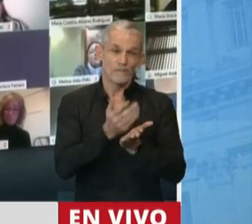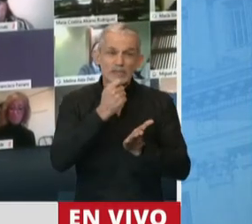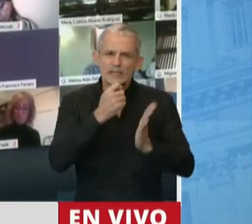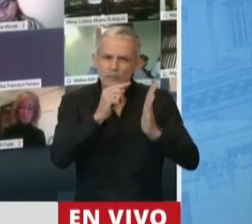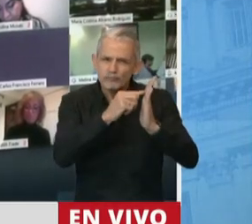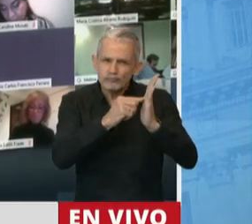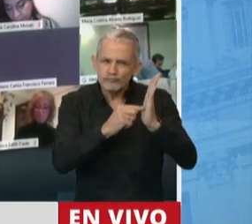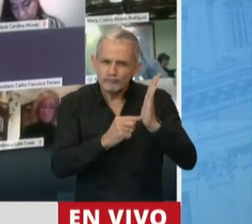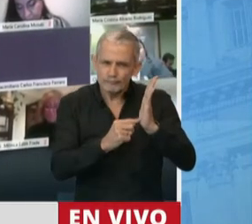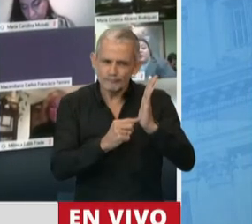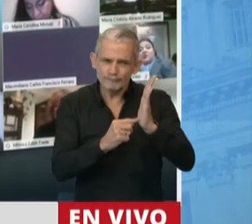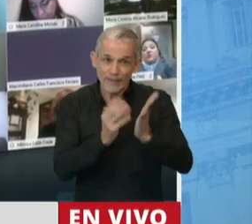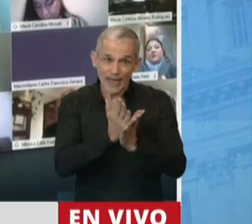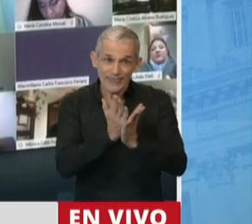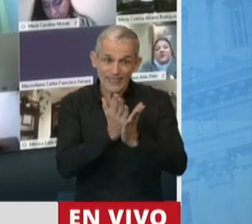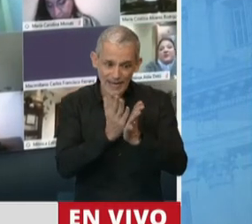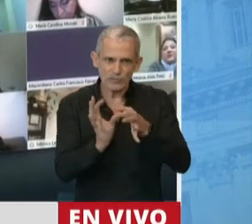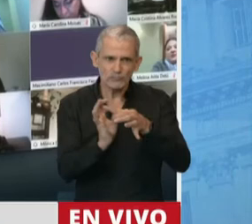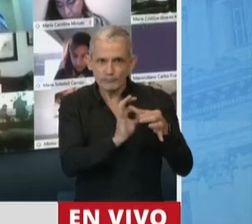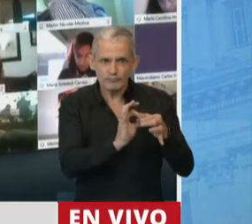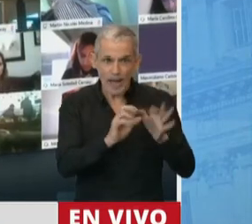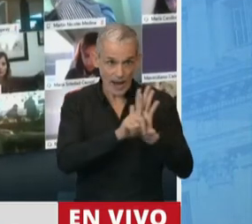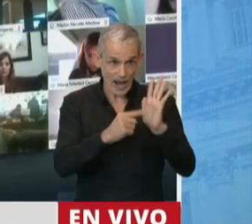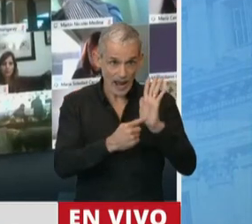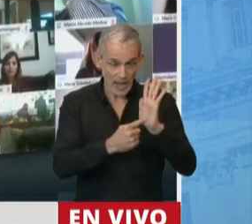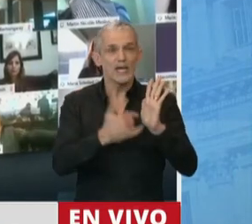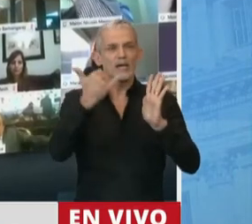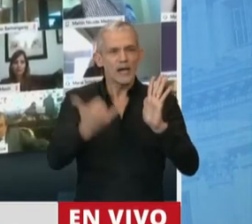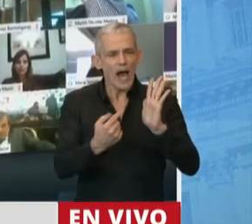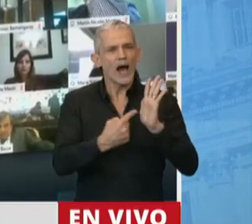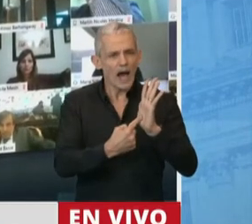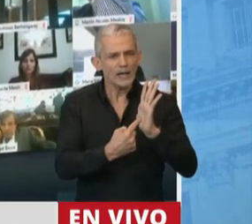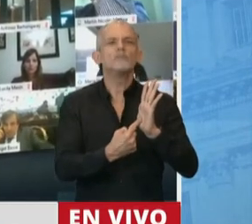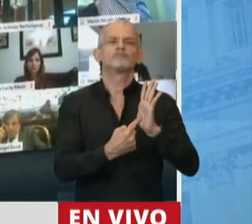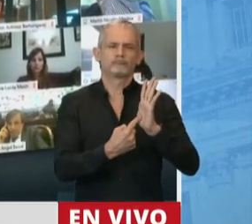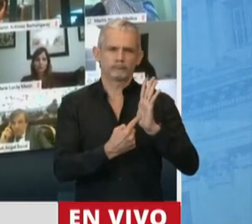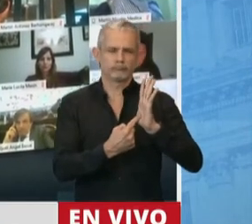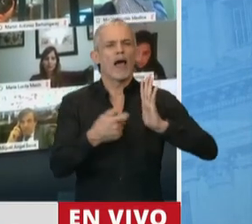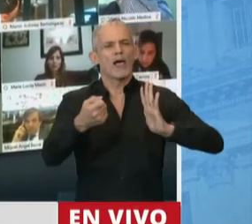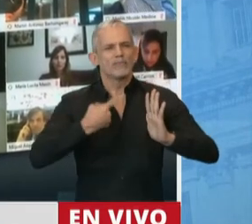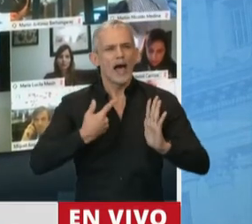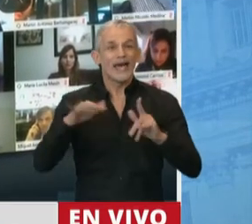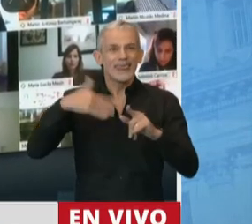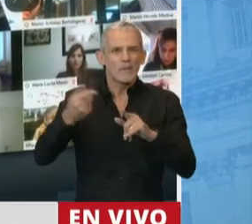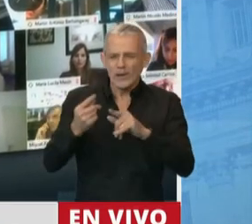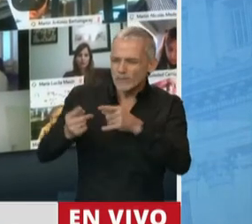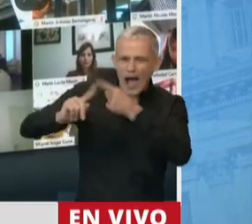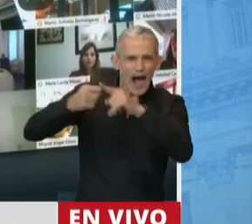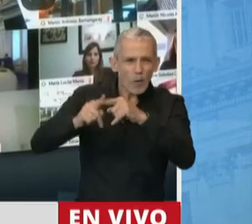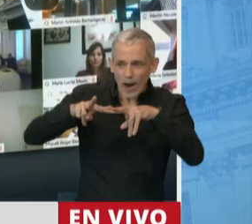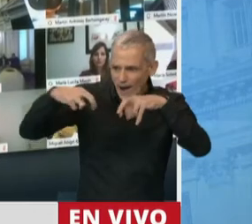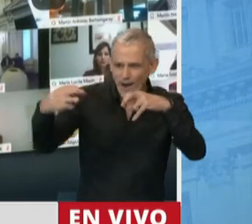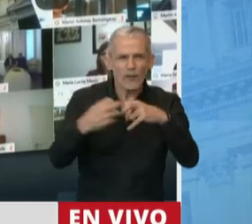contenidos estaban en los derechos en esta ley, eso permitía que después los convenios colectivos de